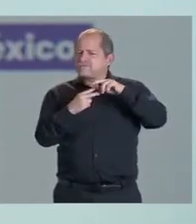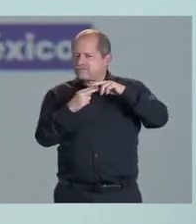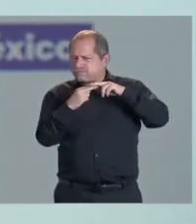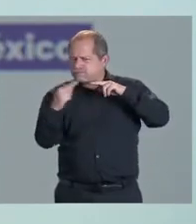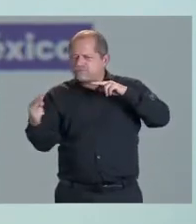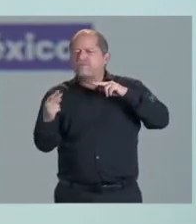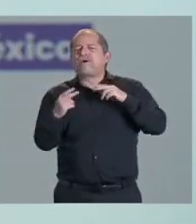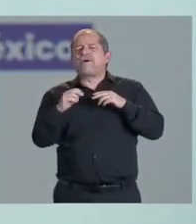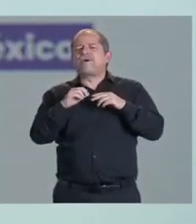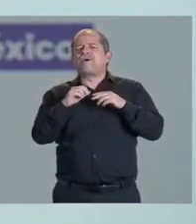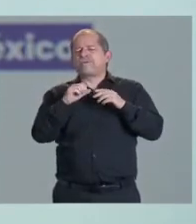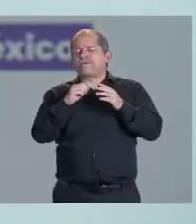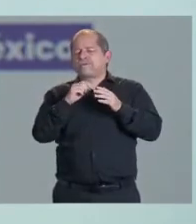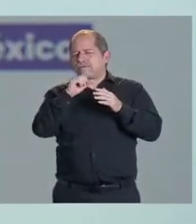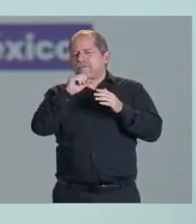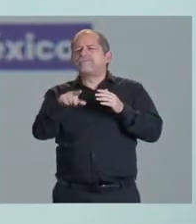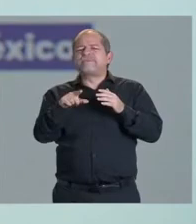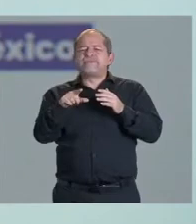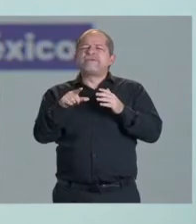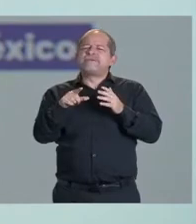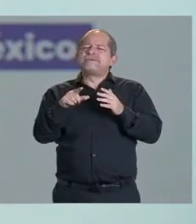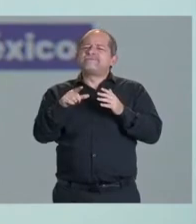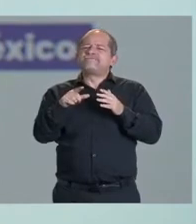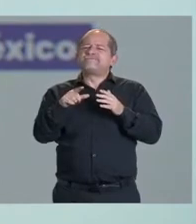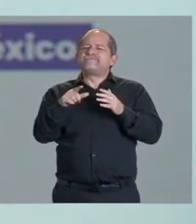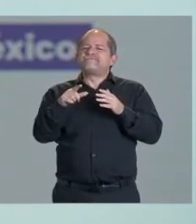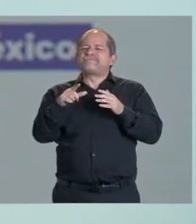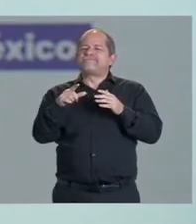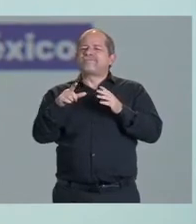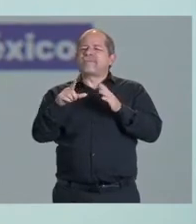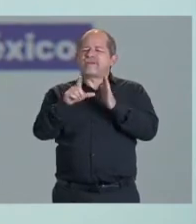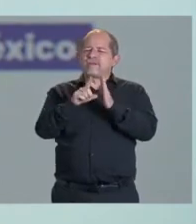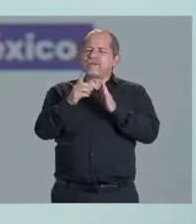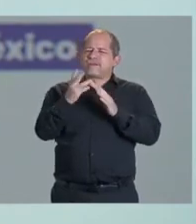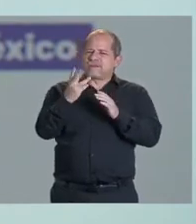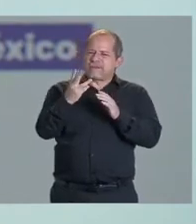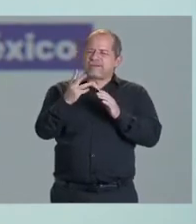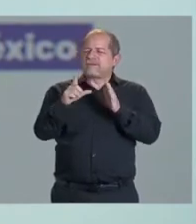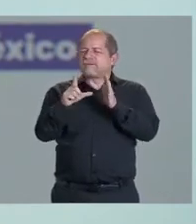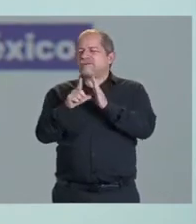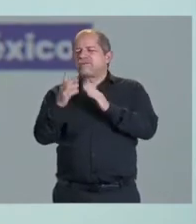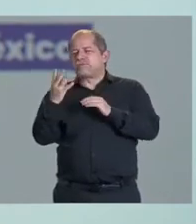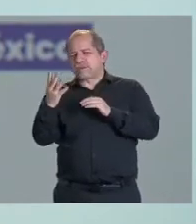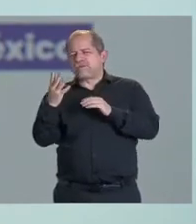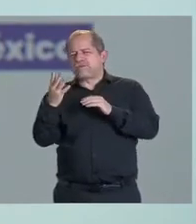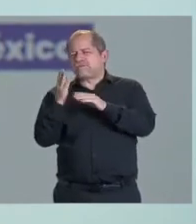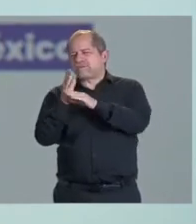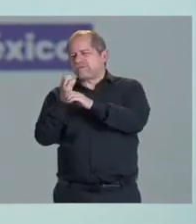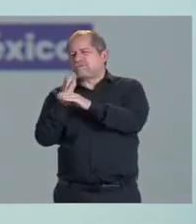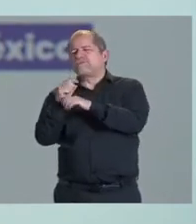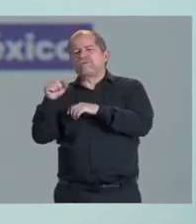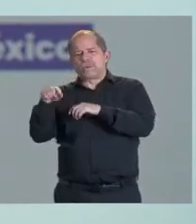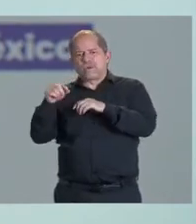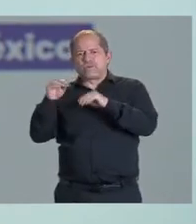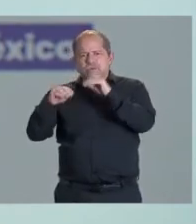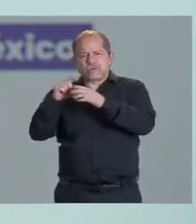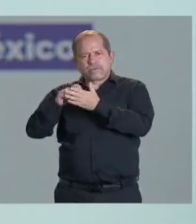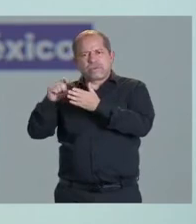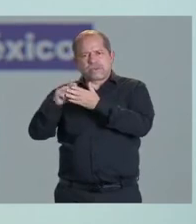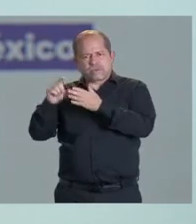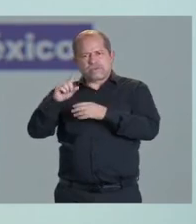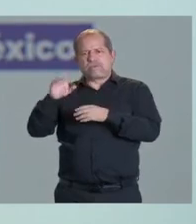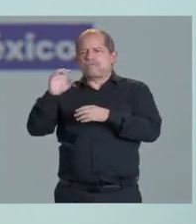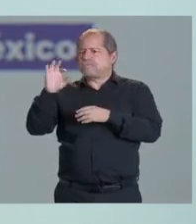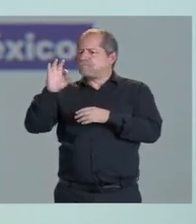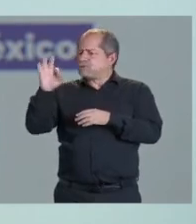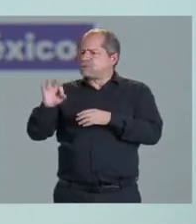vehículos que son eléctricos, la línea 3 y la línea 4 del Metrobús, hoy son completamente eléctricas. Ya lo hicimos y